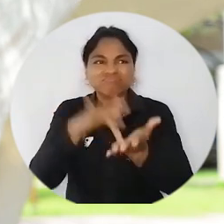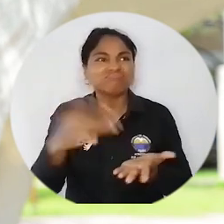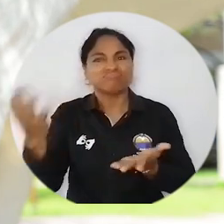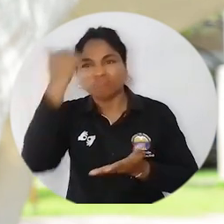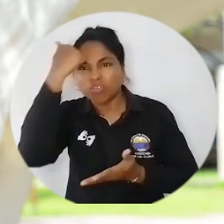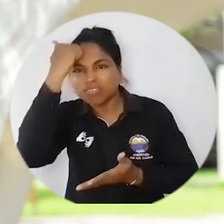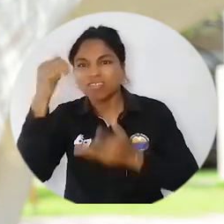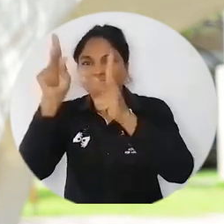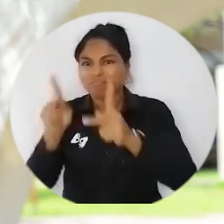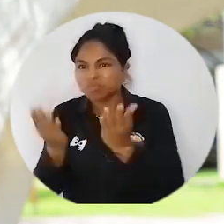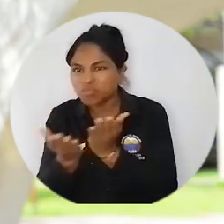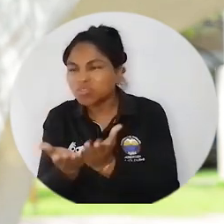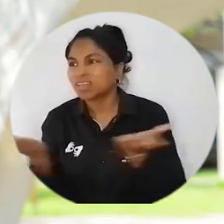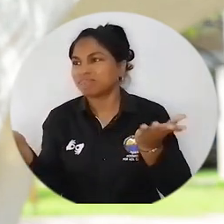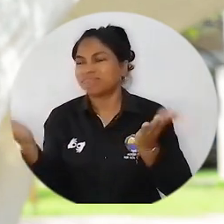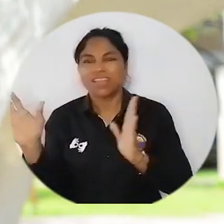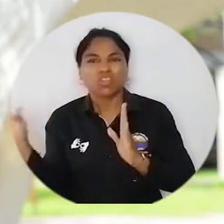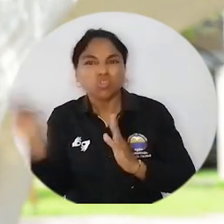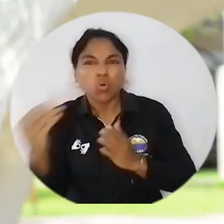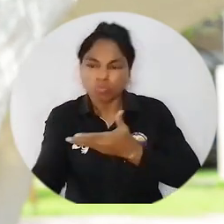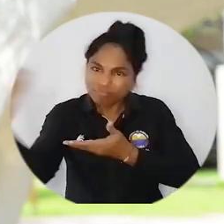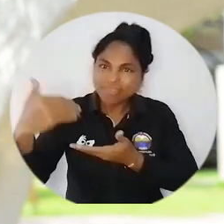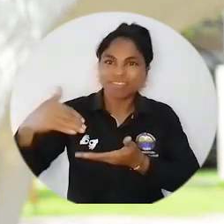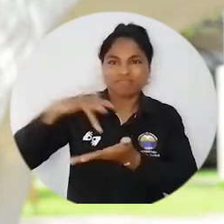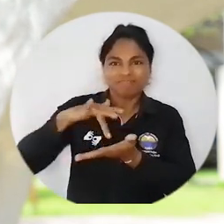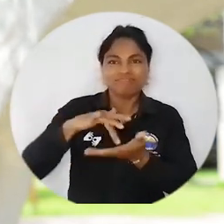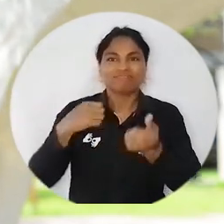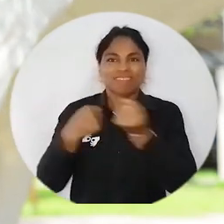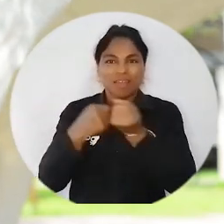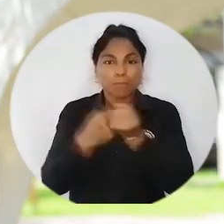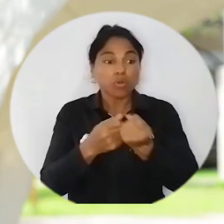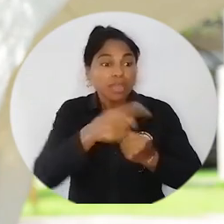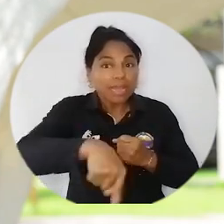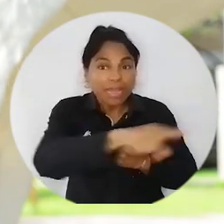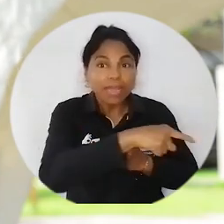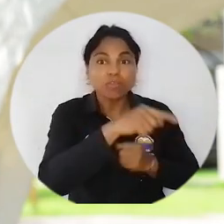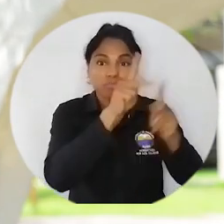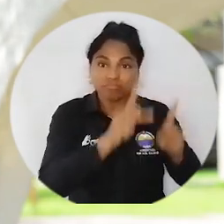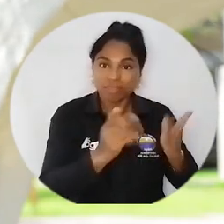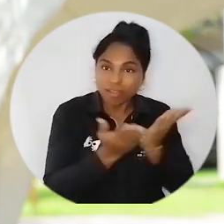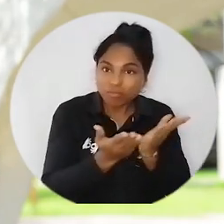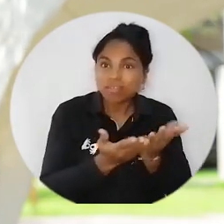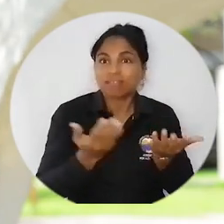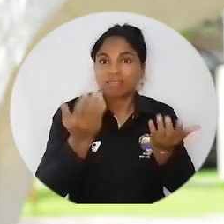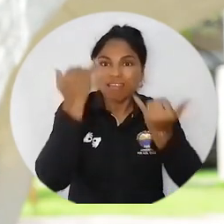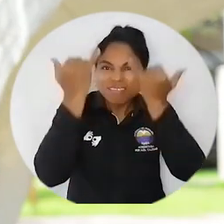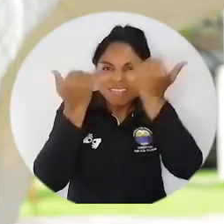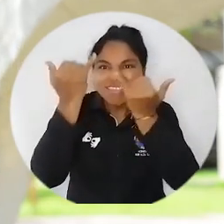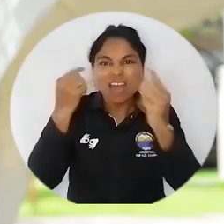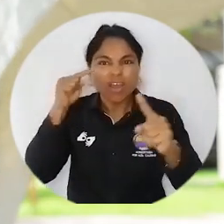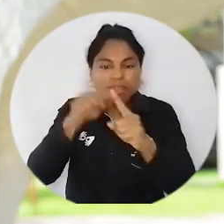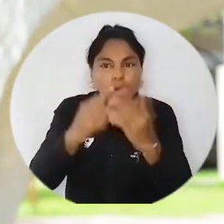a los trabajadores, los contratistas, los docentes, los estudiantes que vengan y apoyen, estos son miembros de la comunidad universitaria, estudiantes que pues